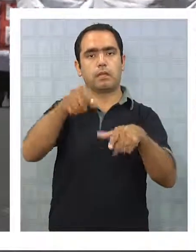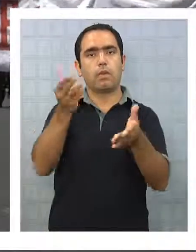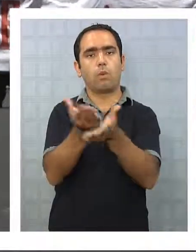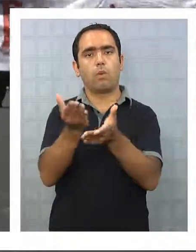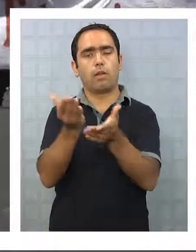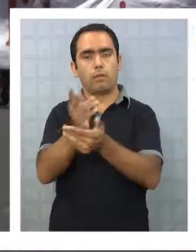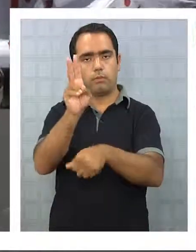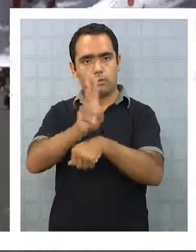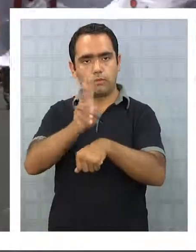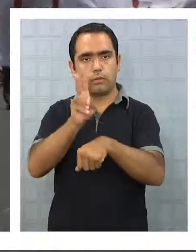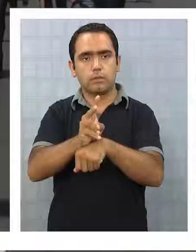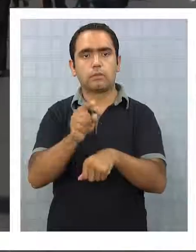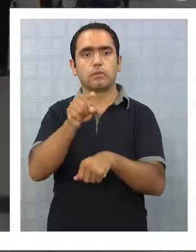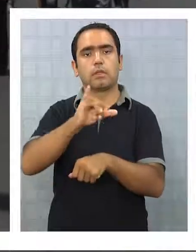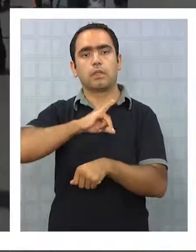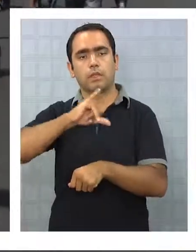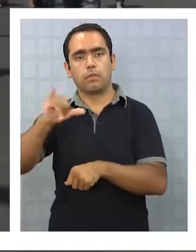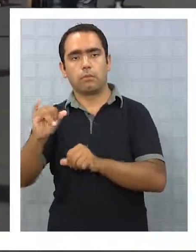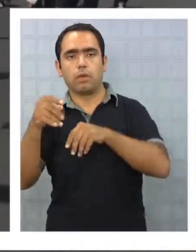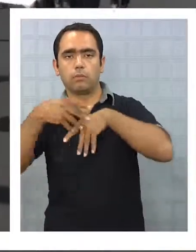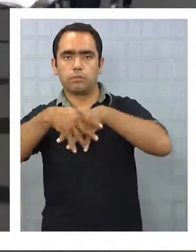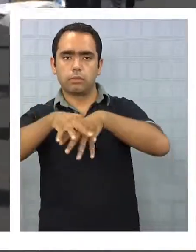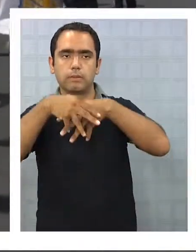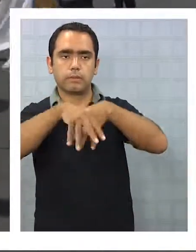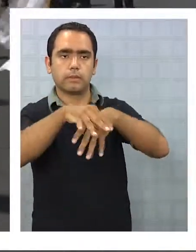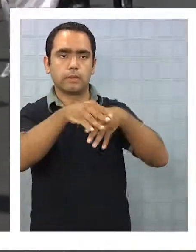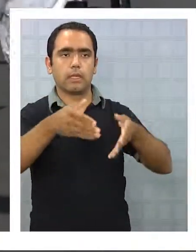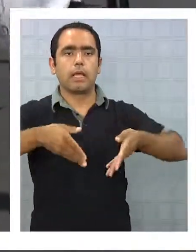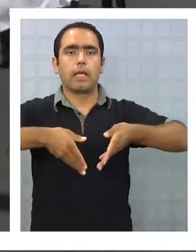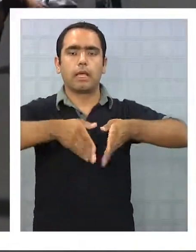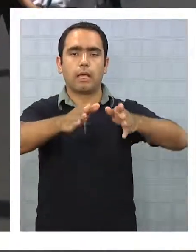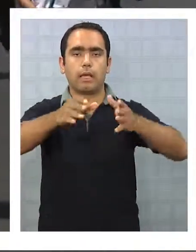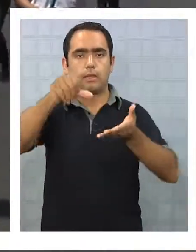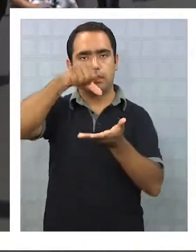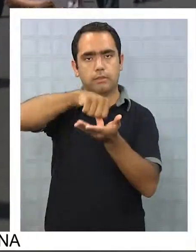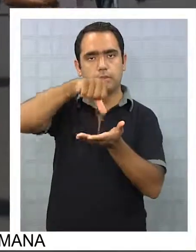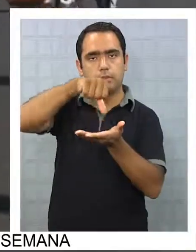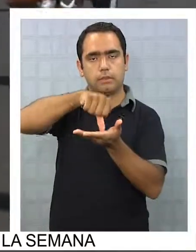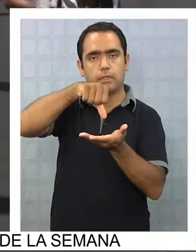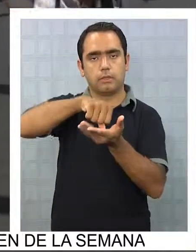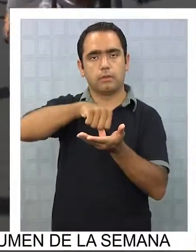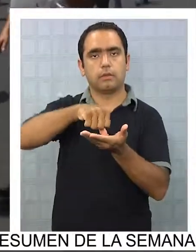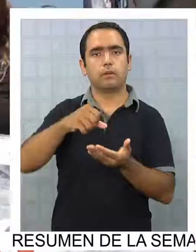de Profesores para luego hacer un recorrido por las calles céntricas de la ciudad.